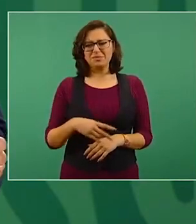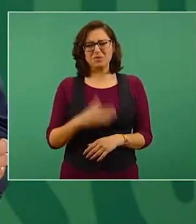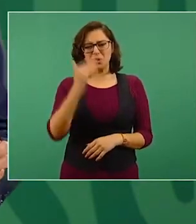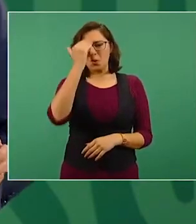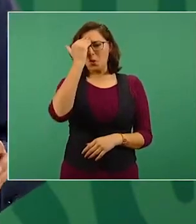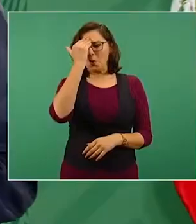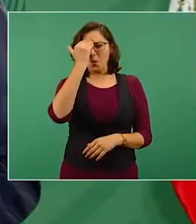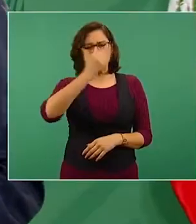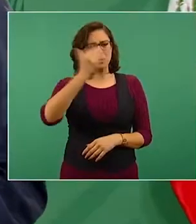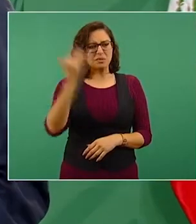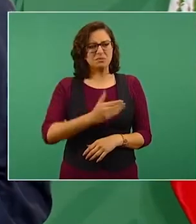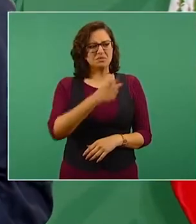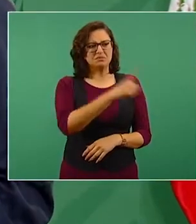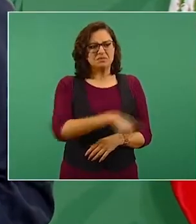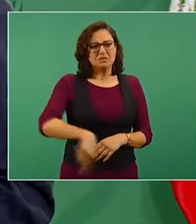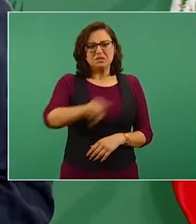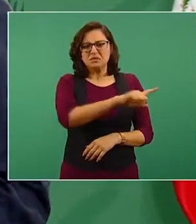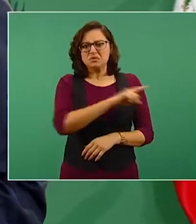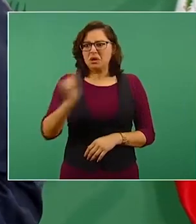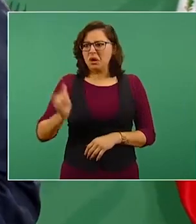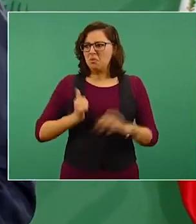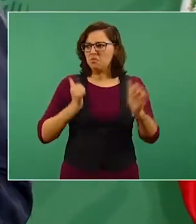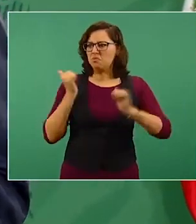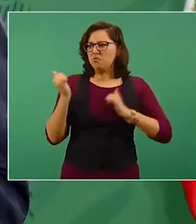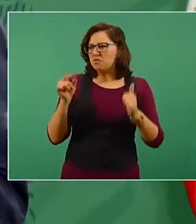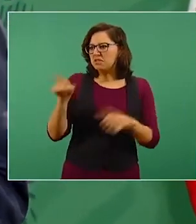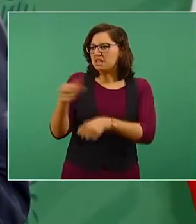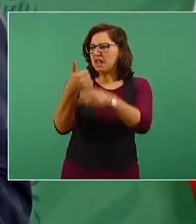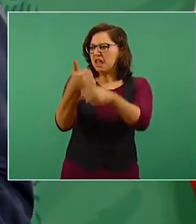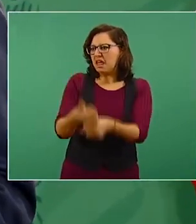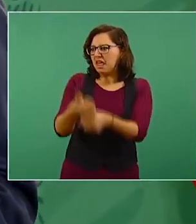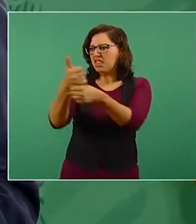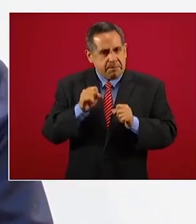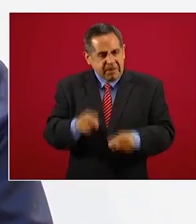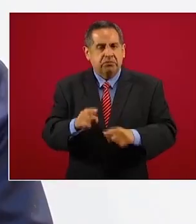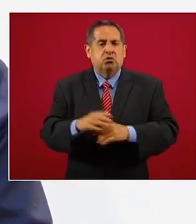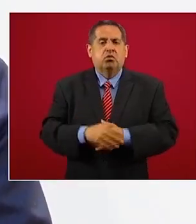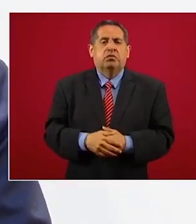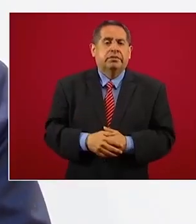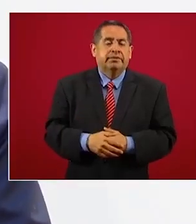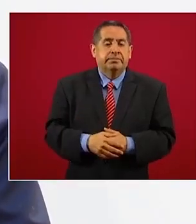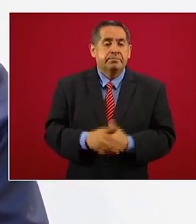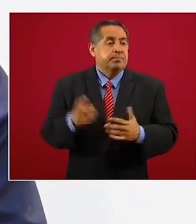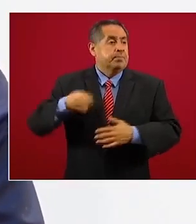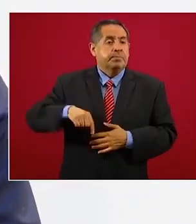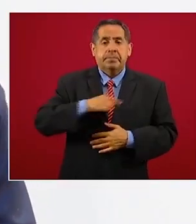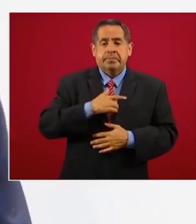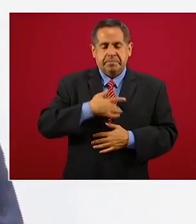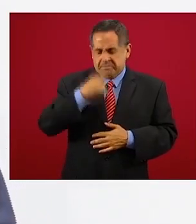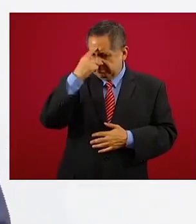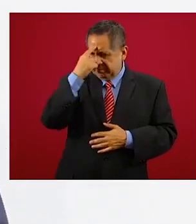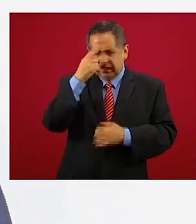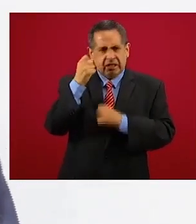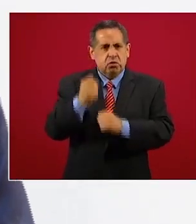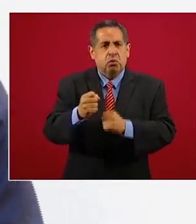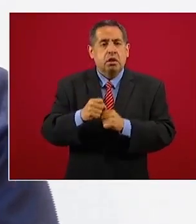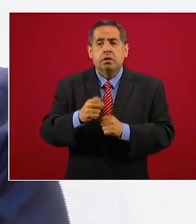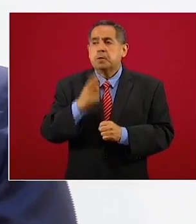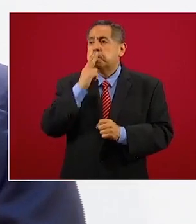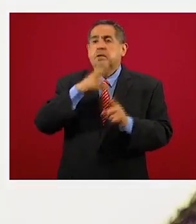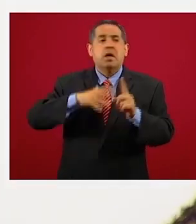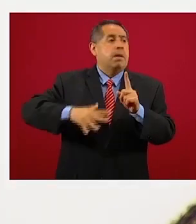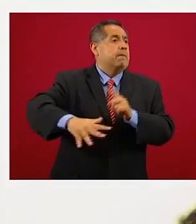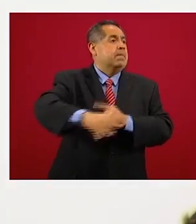en los medios como ahora. Hemos decidido cuidar el medio ambiente